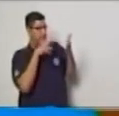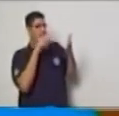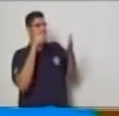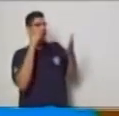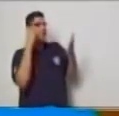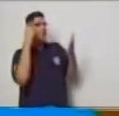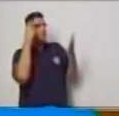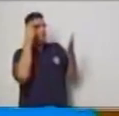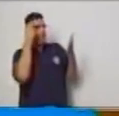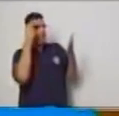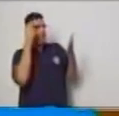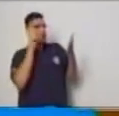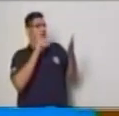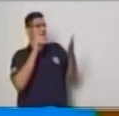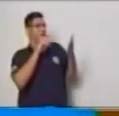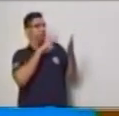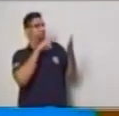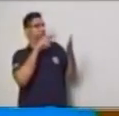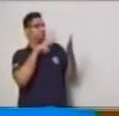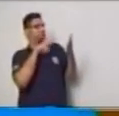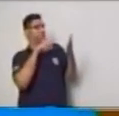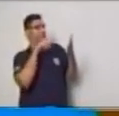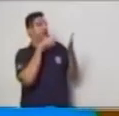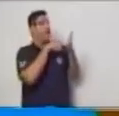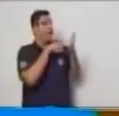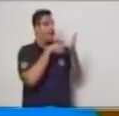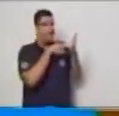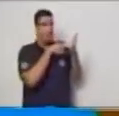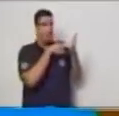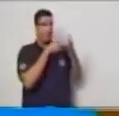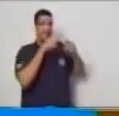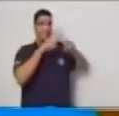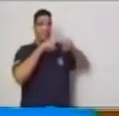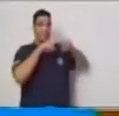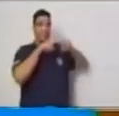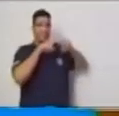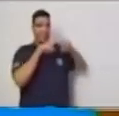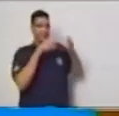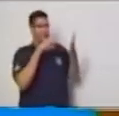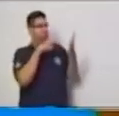colocar en este espacio el ejemplo.